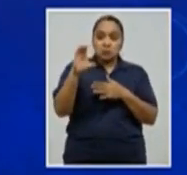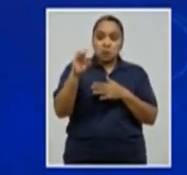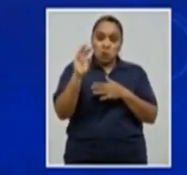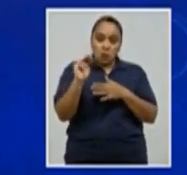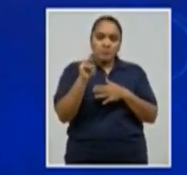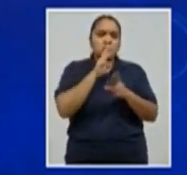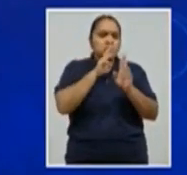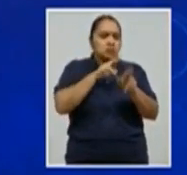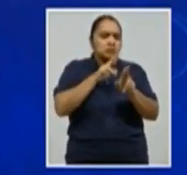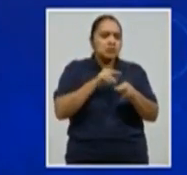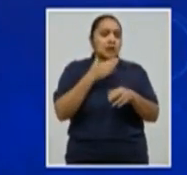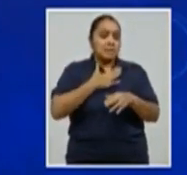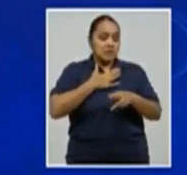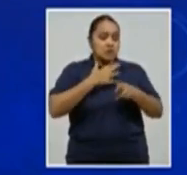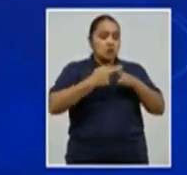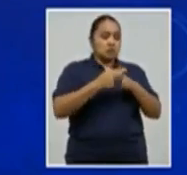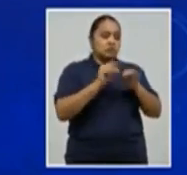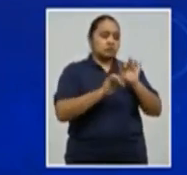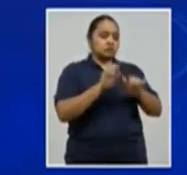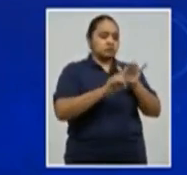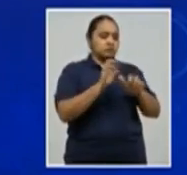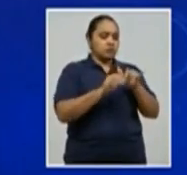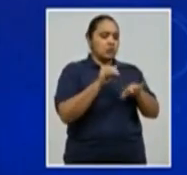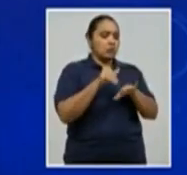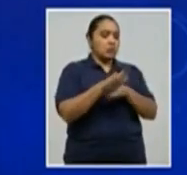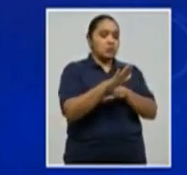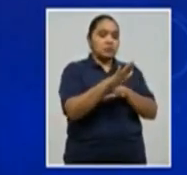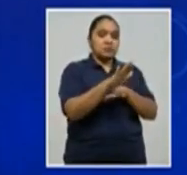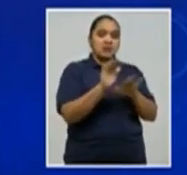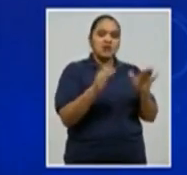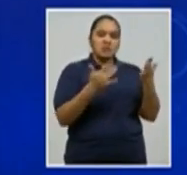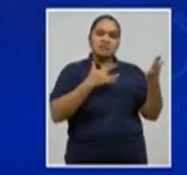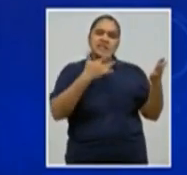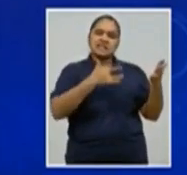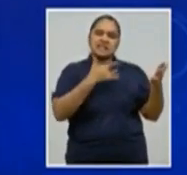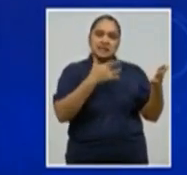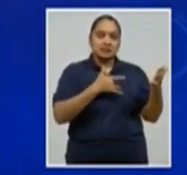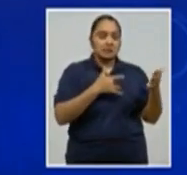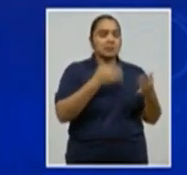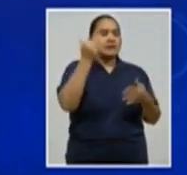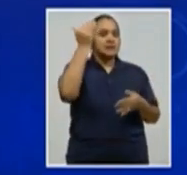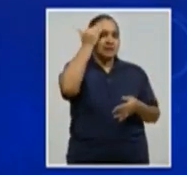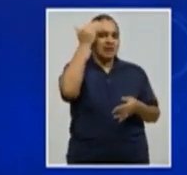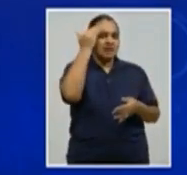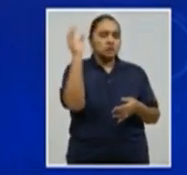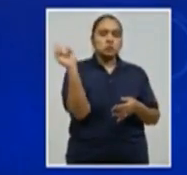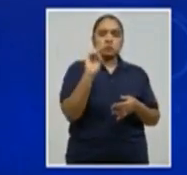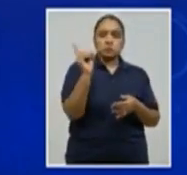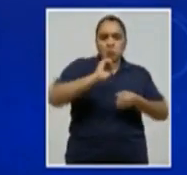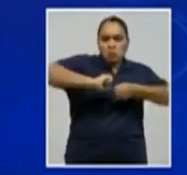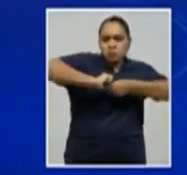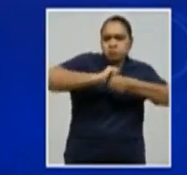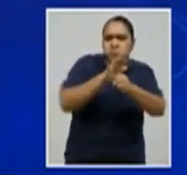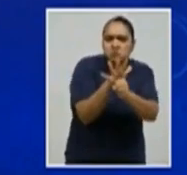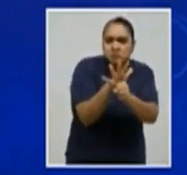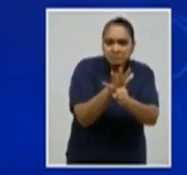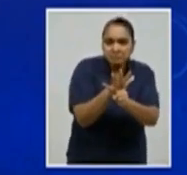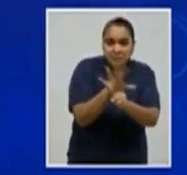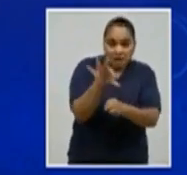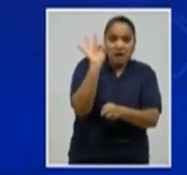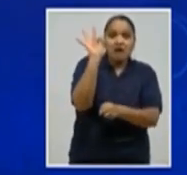colocar sus síntomas para determinar en qué parte del país o de una ciudad está incrementándose el número de